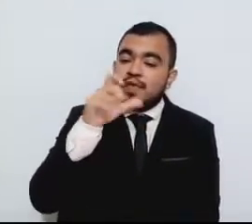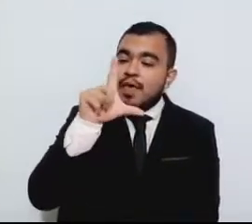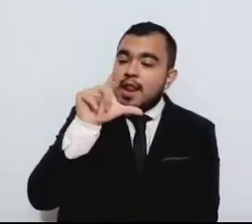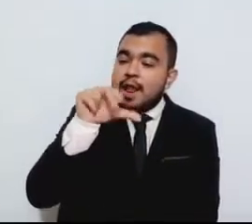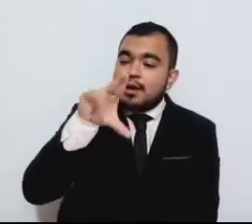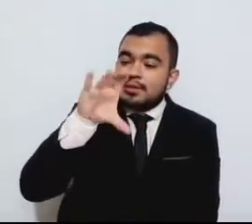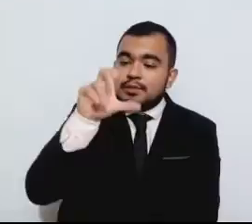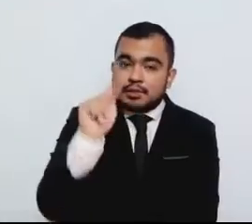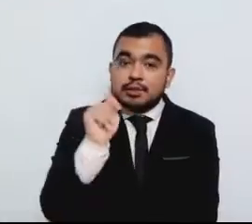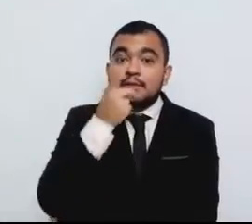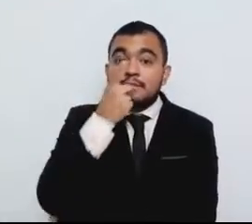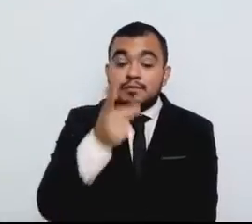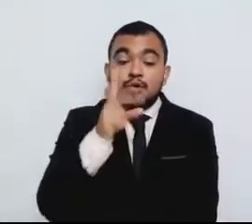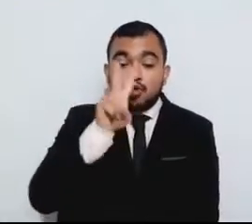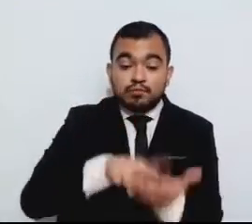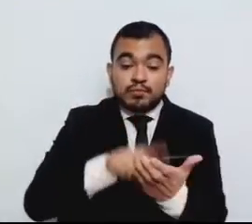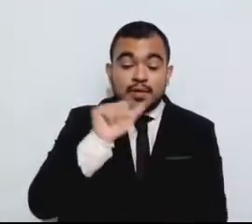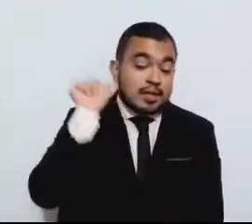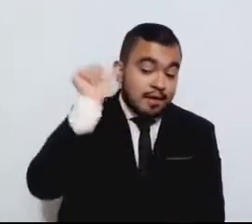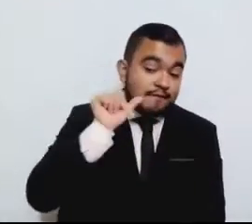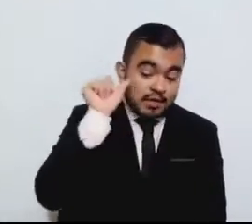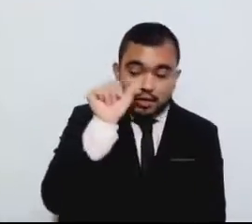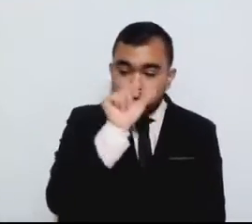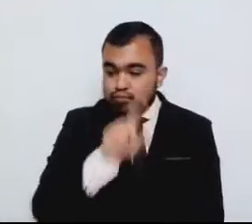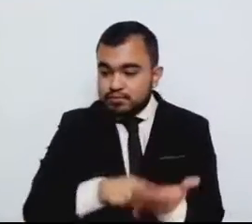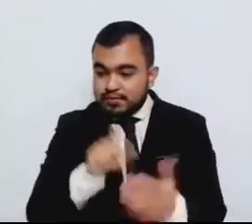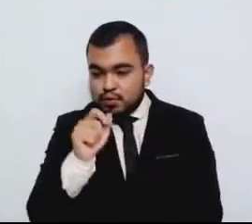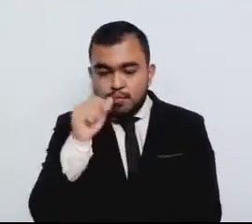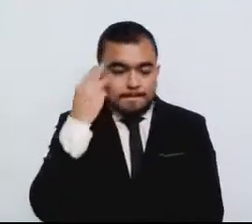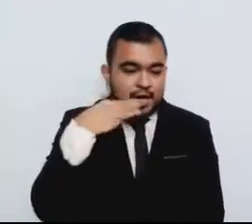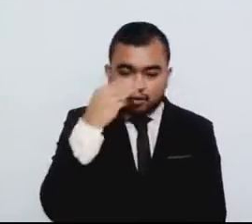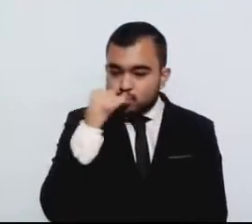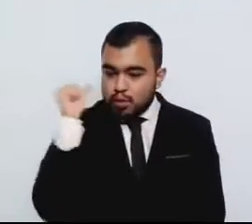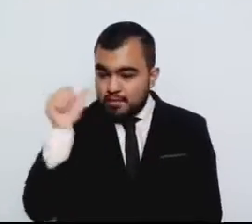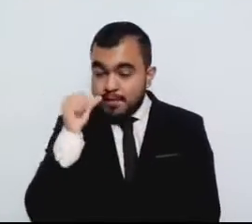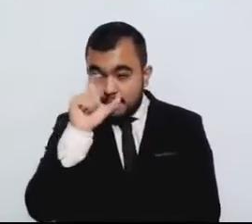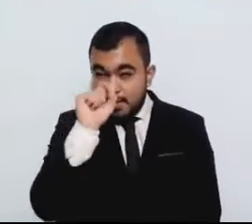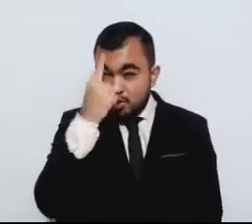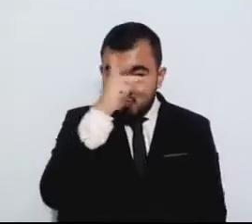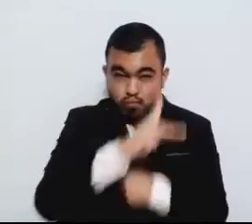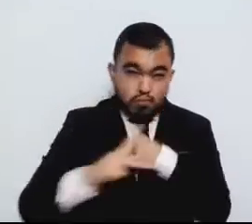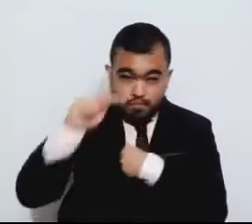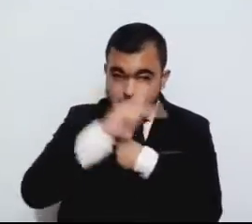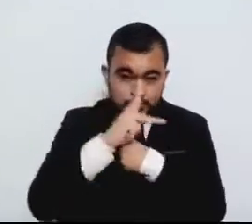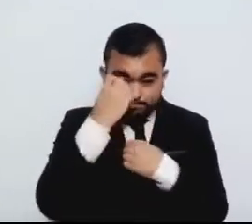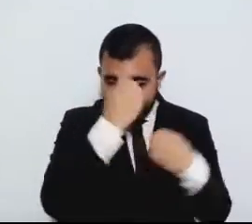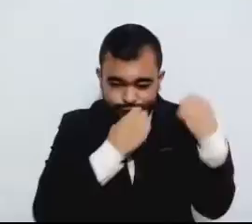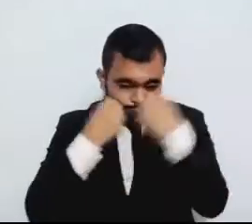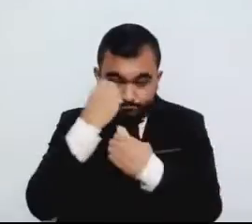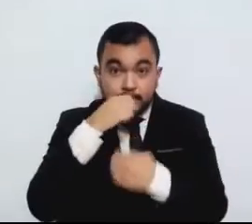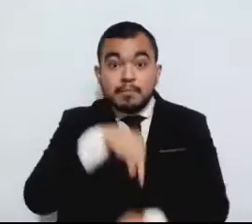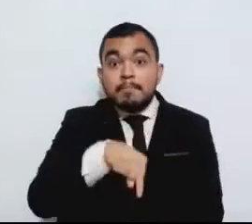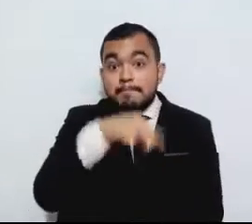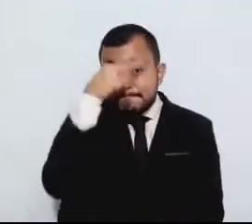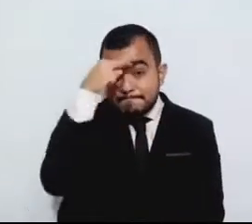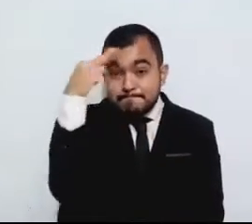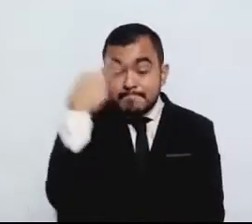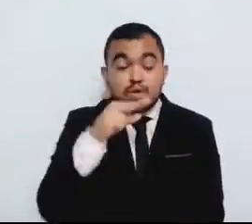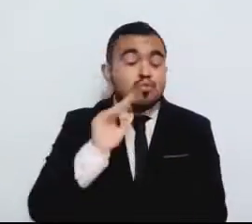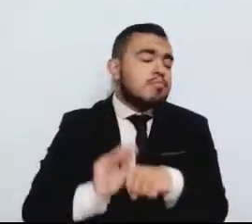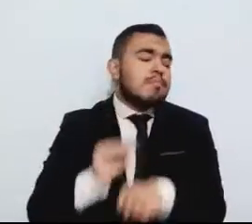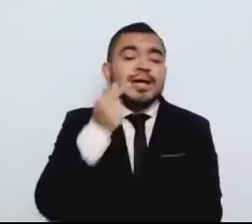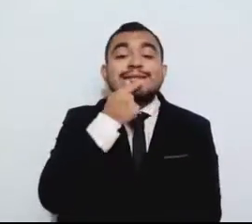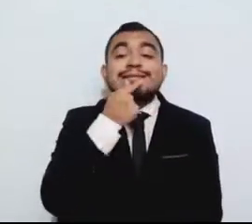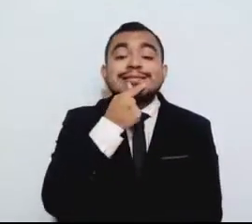2021, de 21 países analizados, México es en donde más niños y niñas han